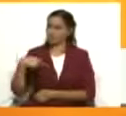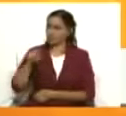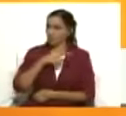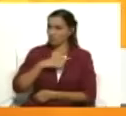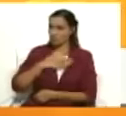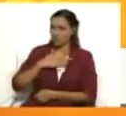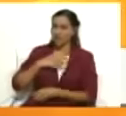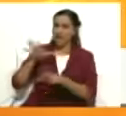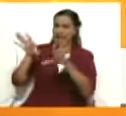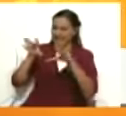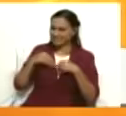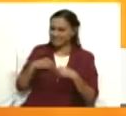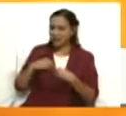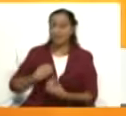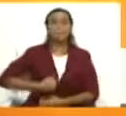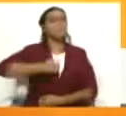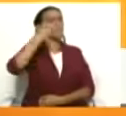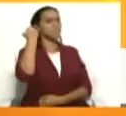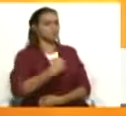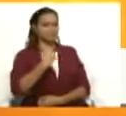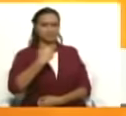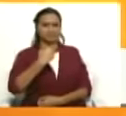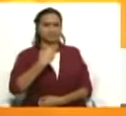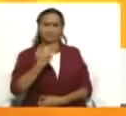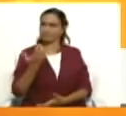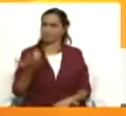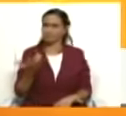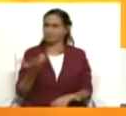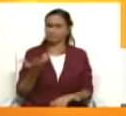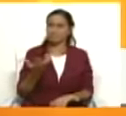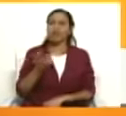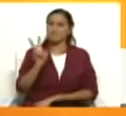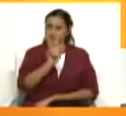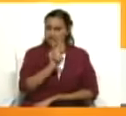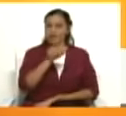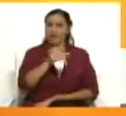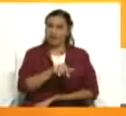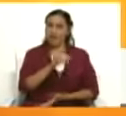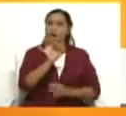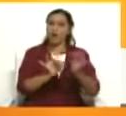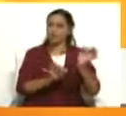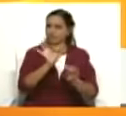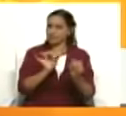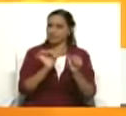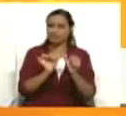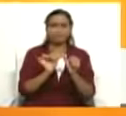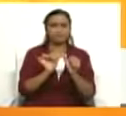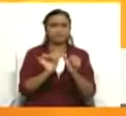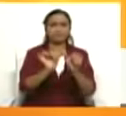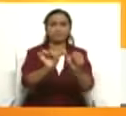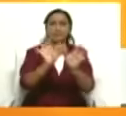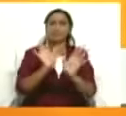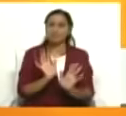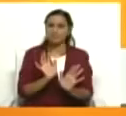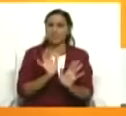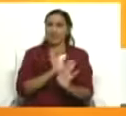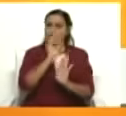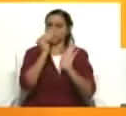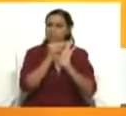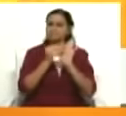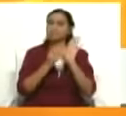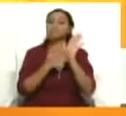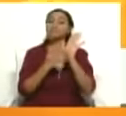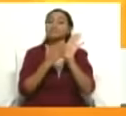imposición. La justicia de Venezuela prevalece, la jurisdicción de Venezuela prevalece, está consagrado así en nuestra